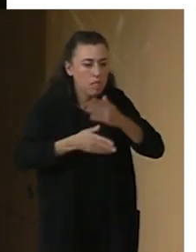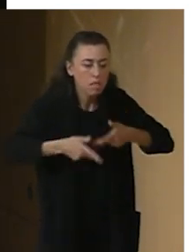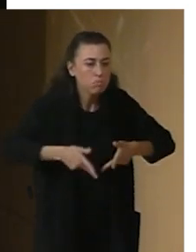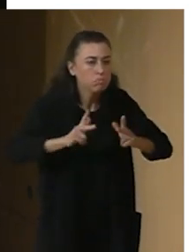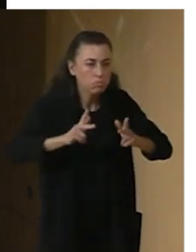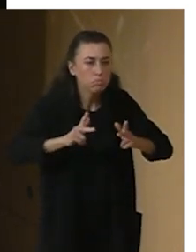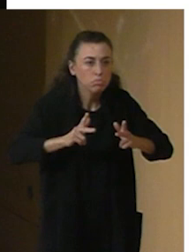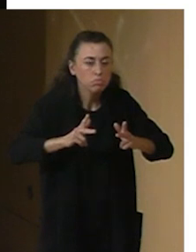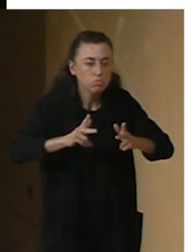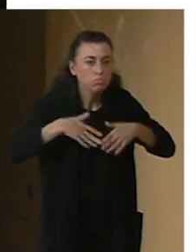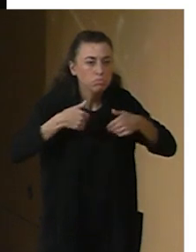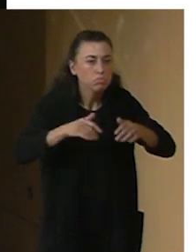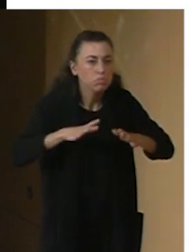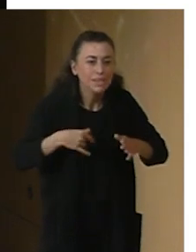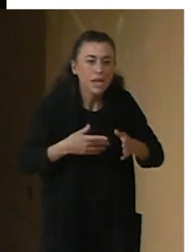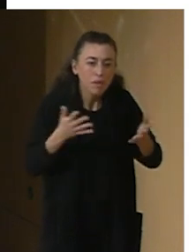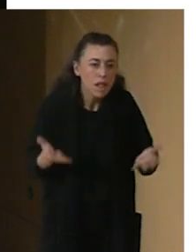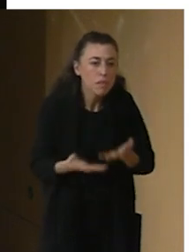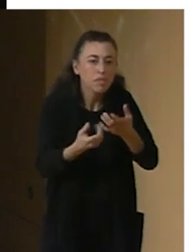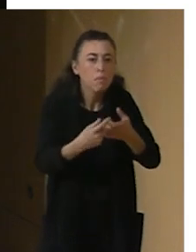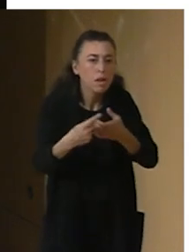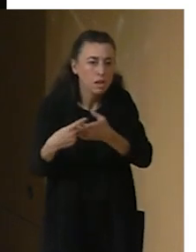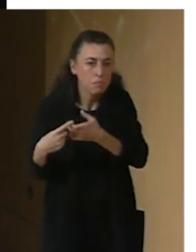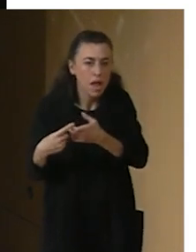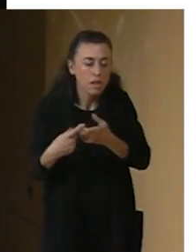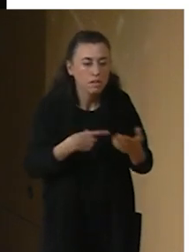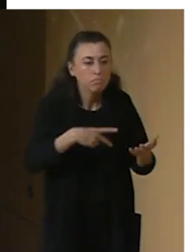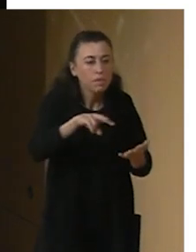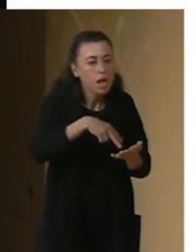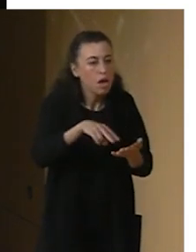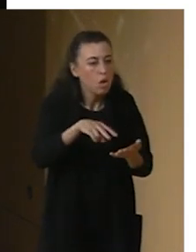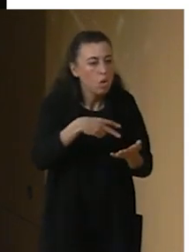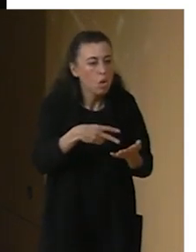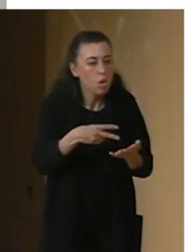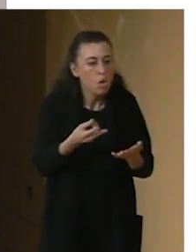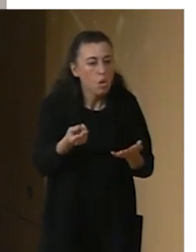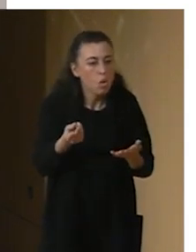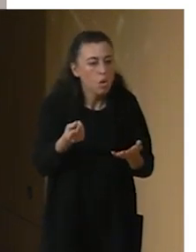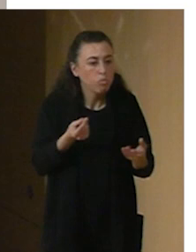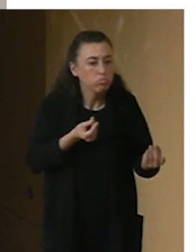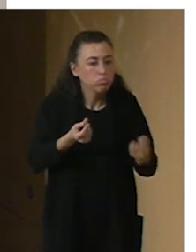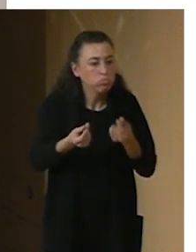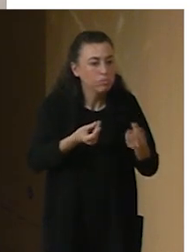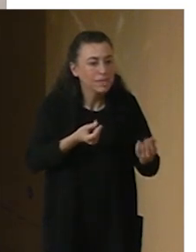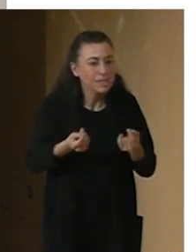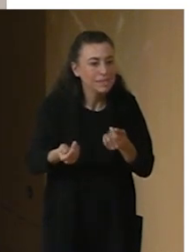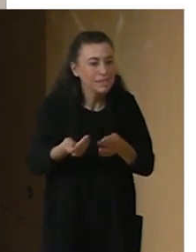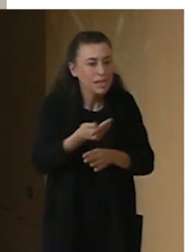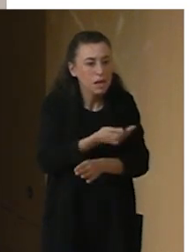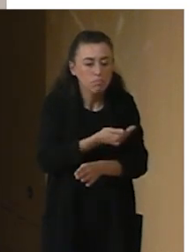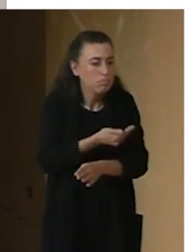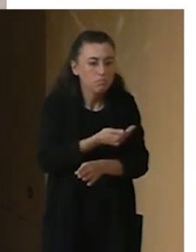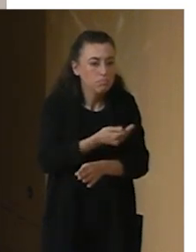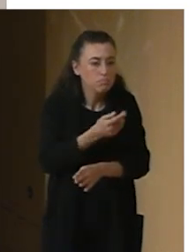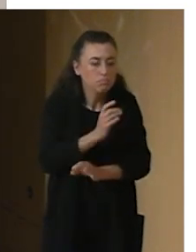a participar. Y hay unas coreografías que no están predeterminadas. Los